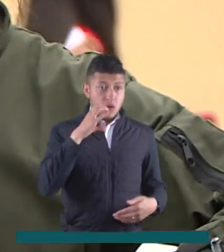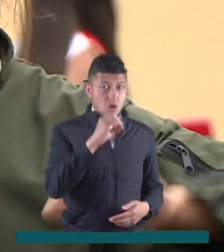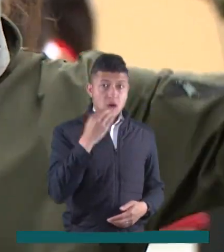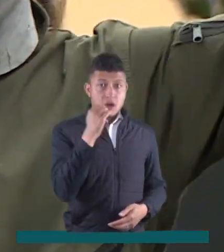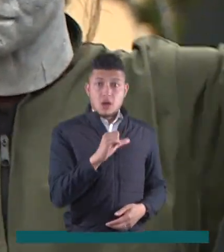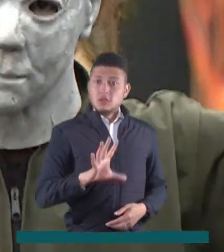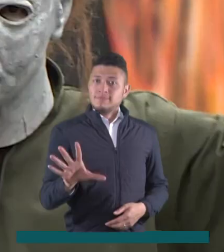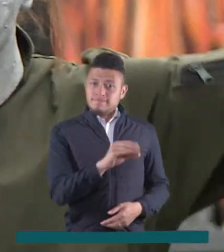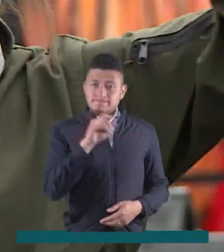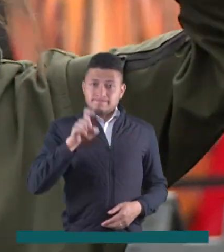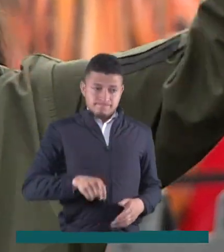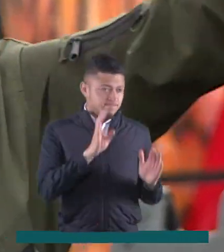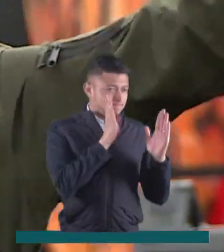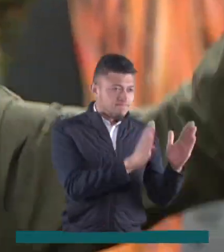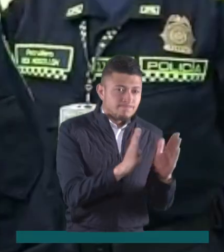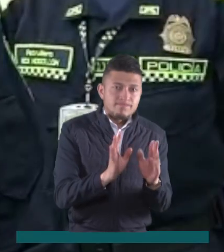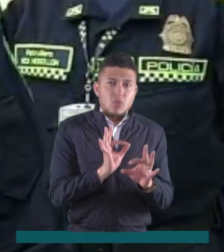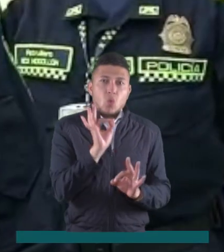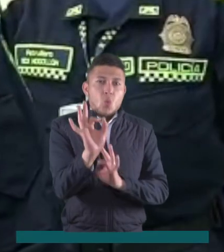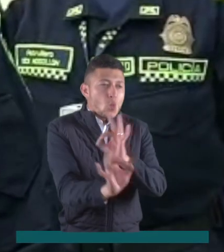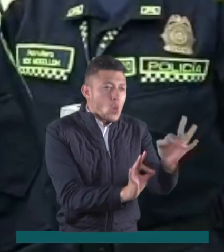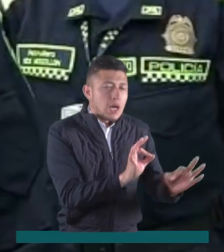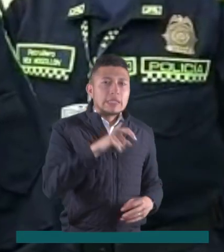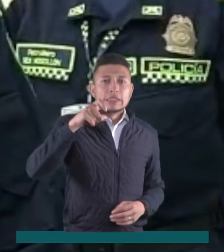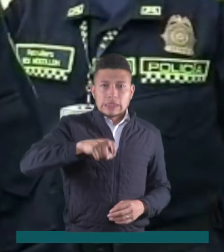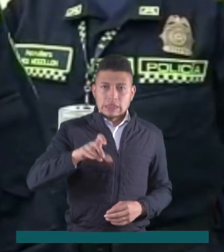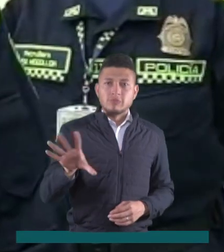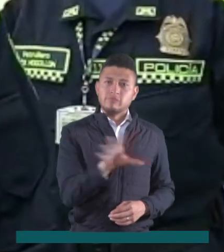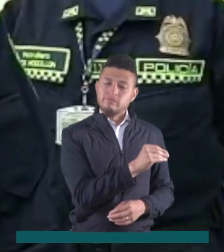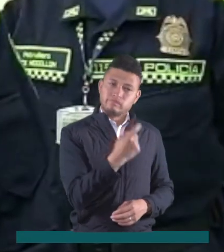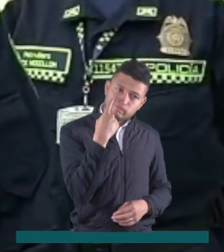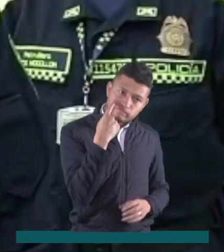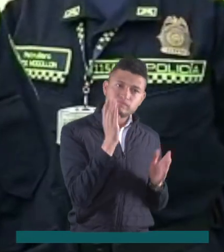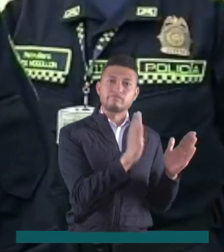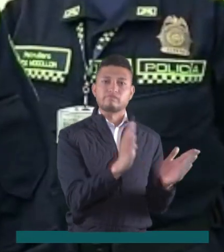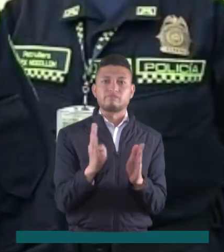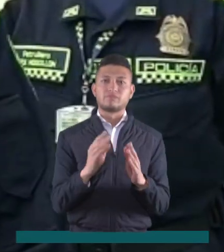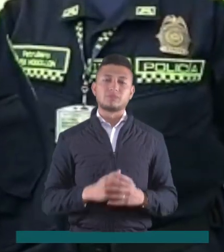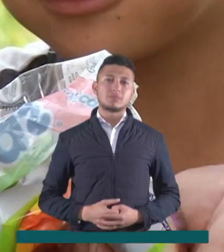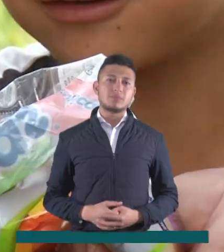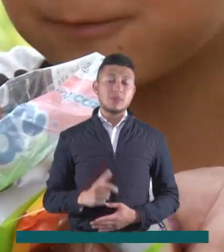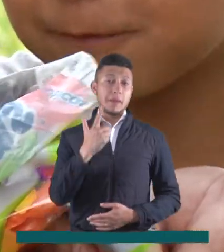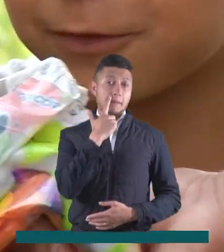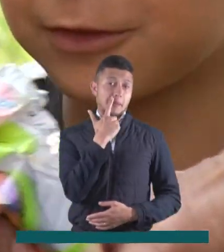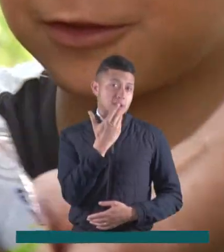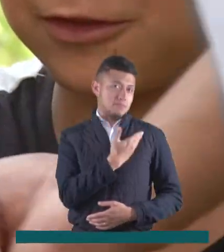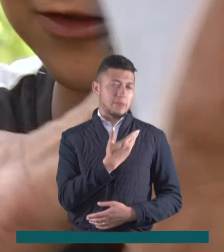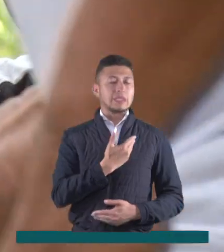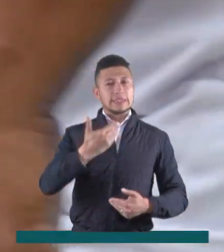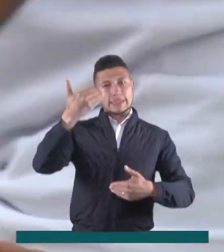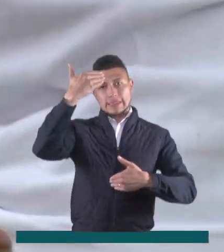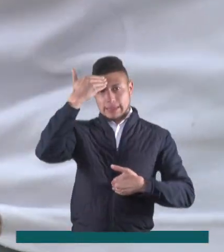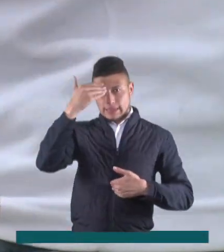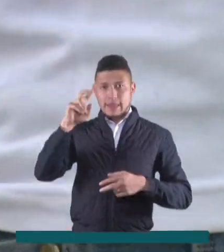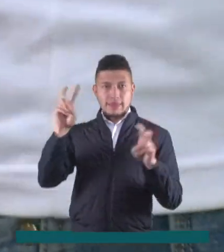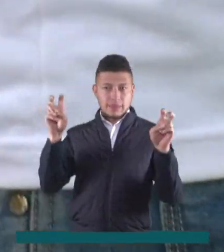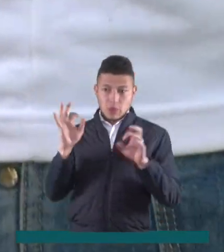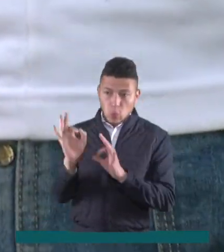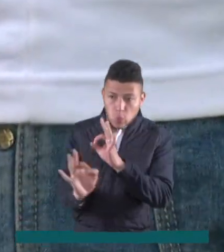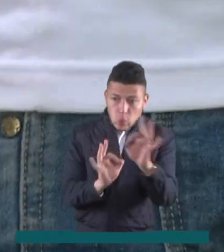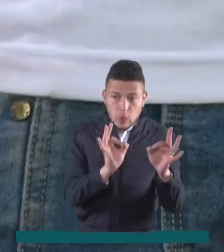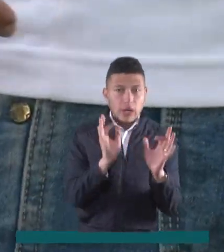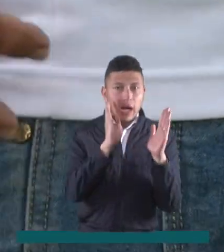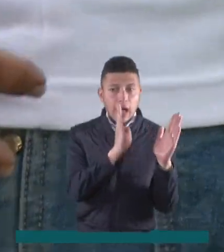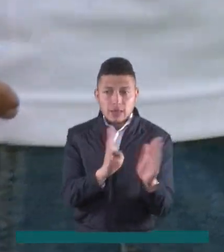merecen de la atención y el cuidado necesario para que estemos pendientes de ellos. Los padres de familia son conscientes del